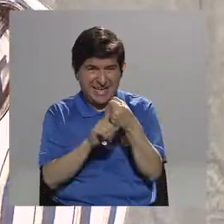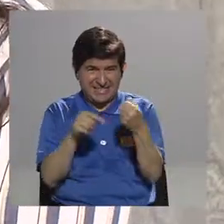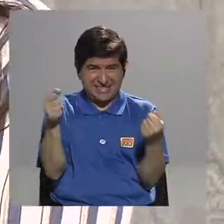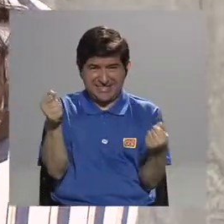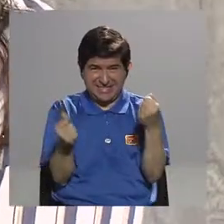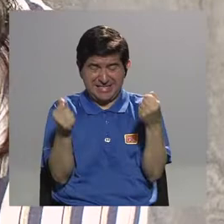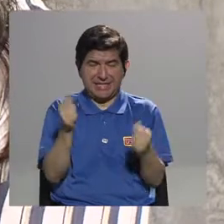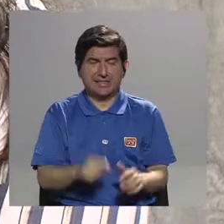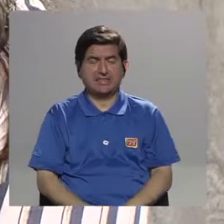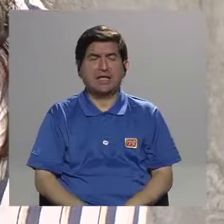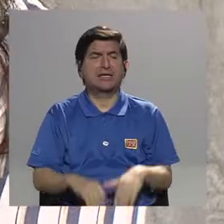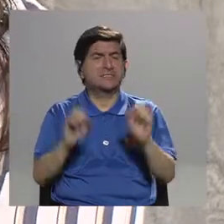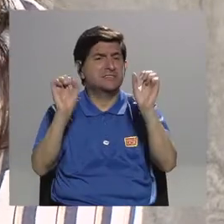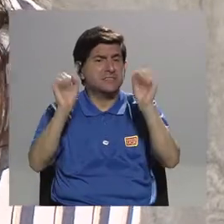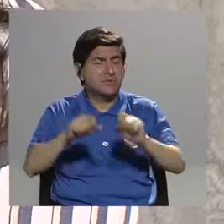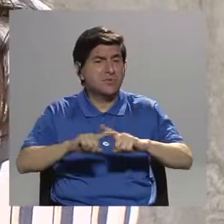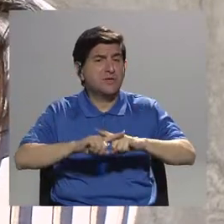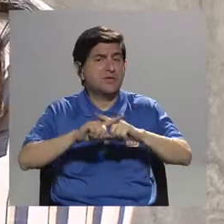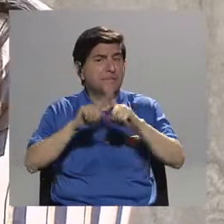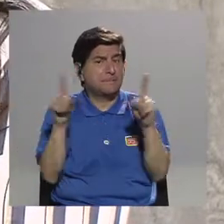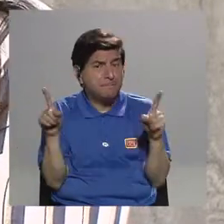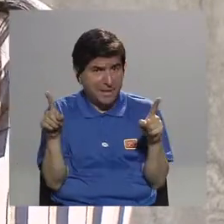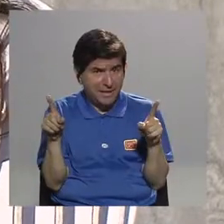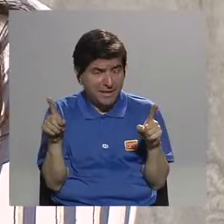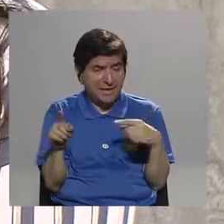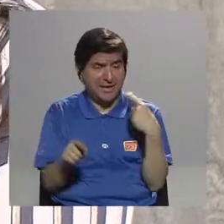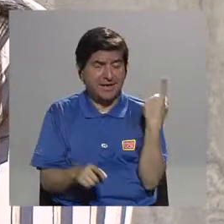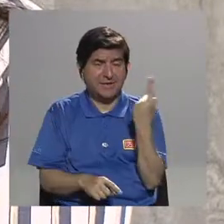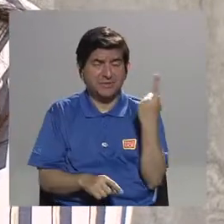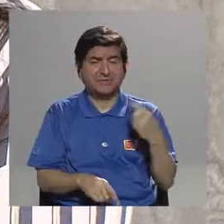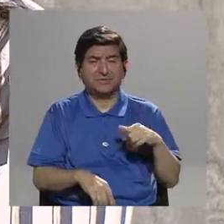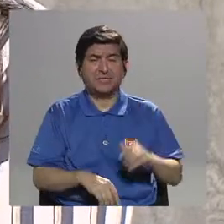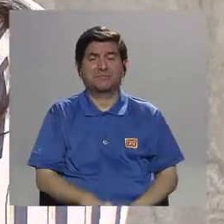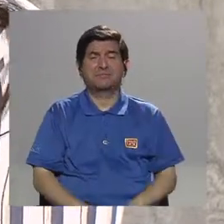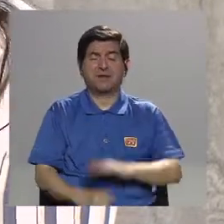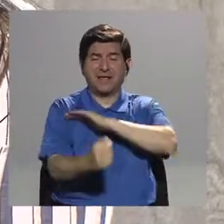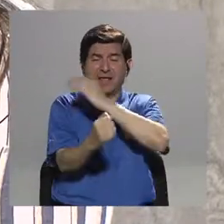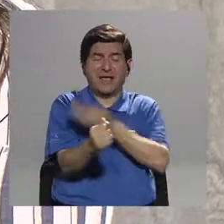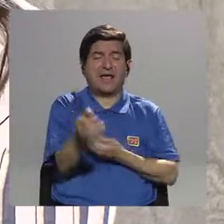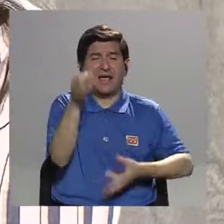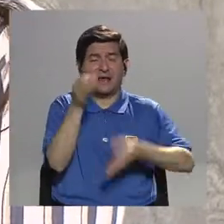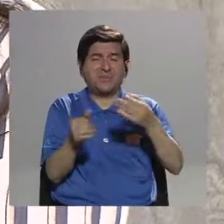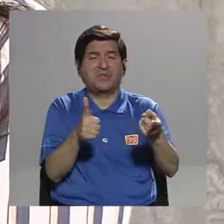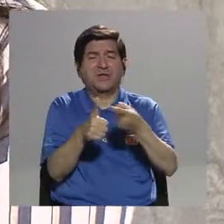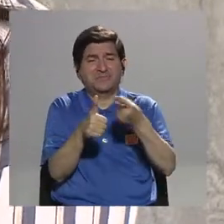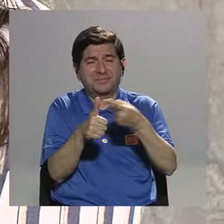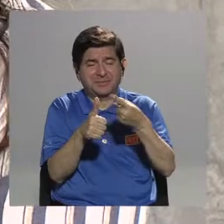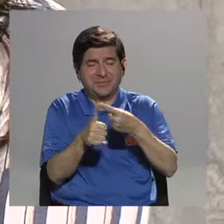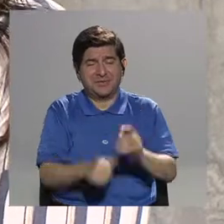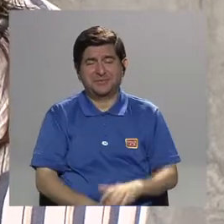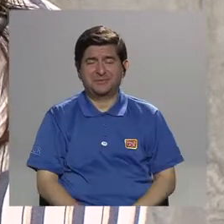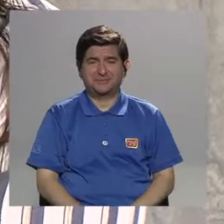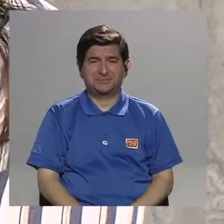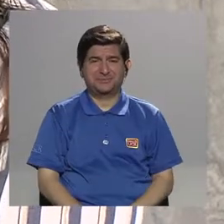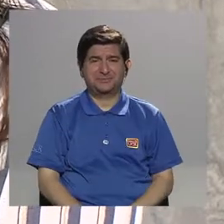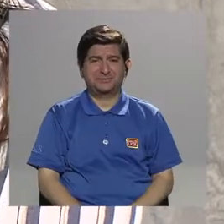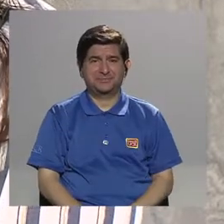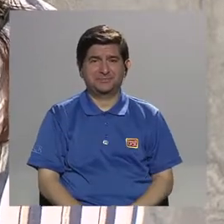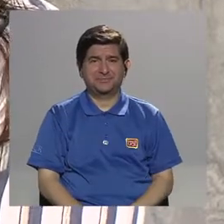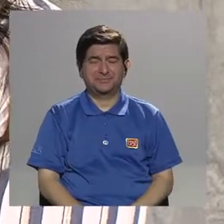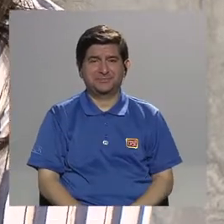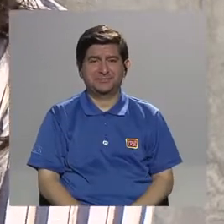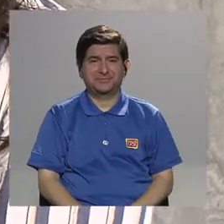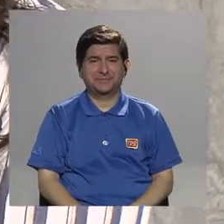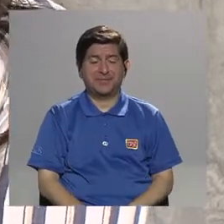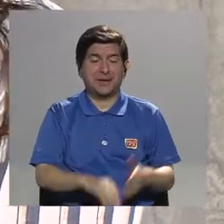tránsito o eso, sí se puede, solo que siempre tienen que ir al poder judicial antes, ¿ok? Entonces, si